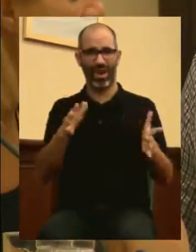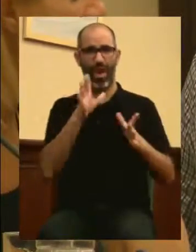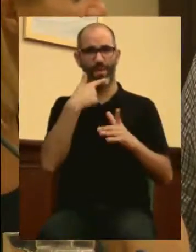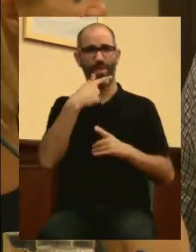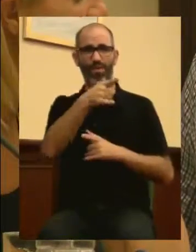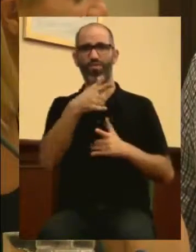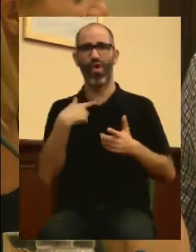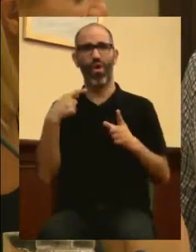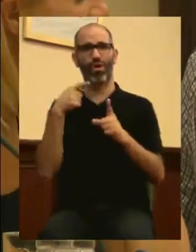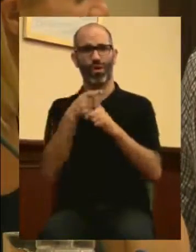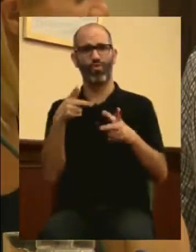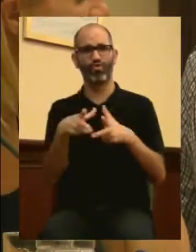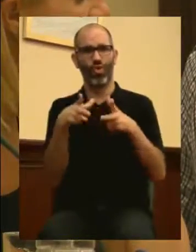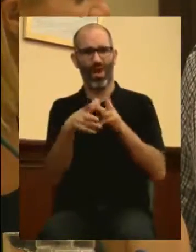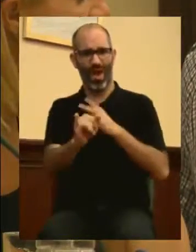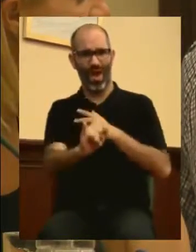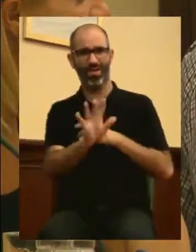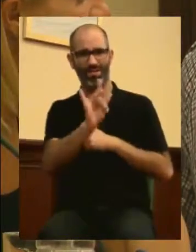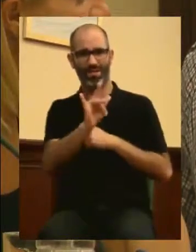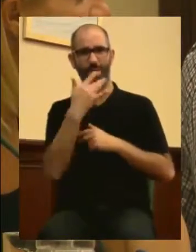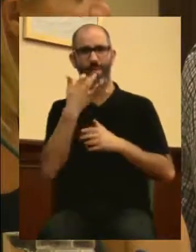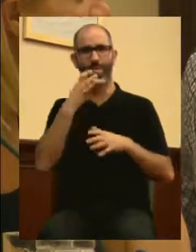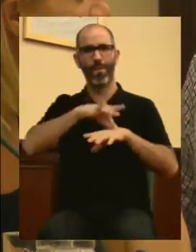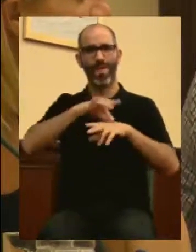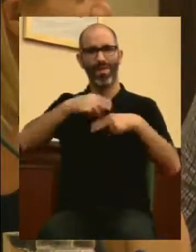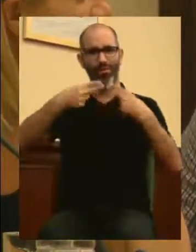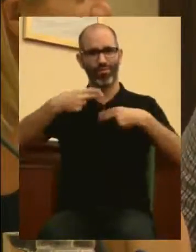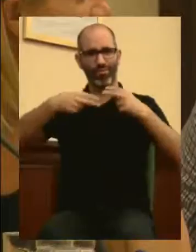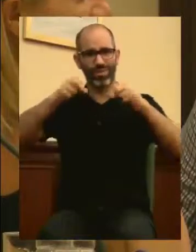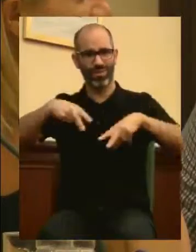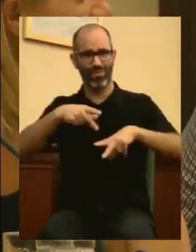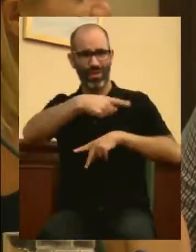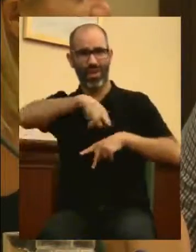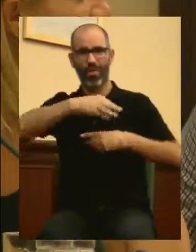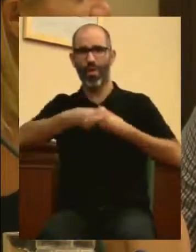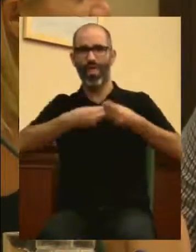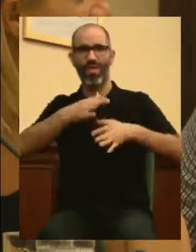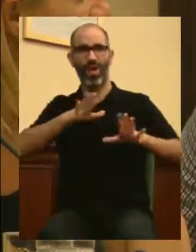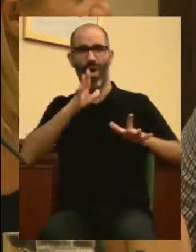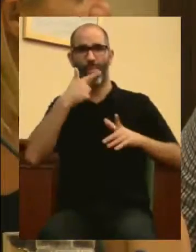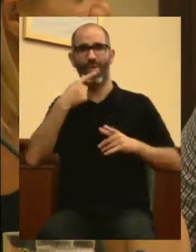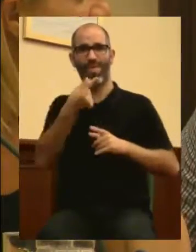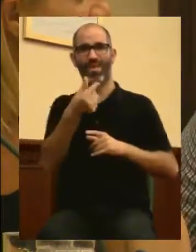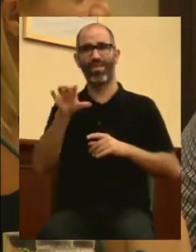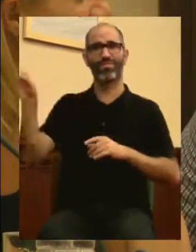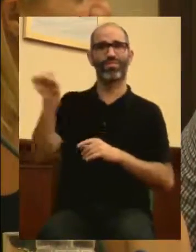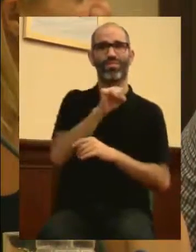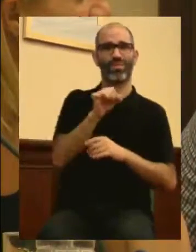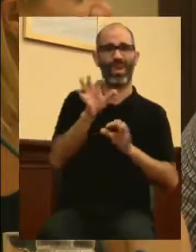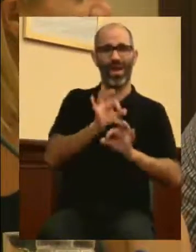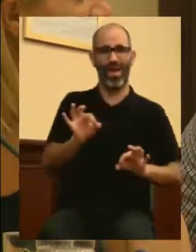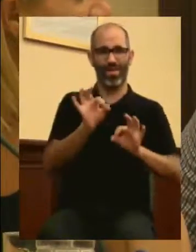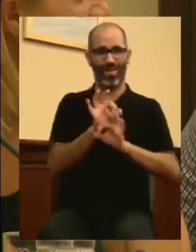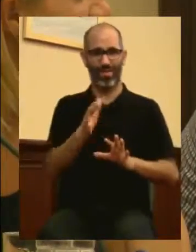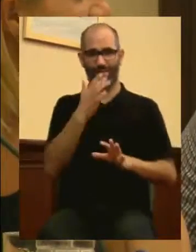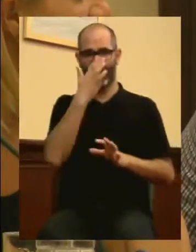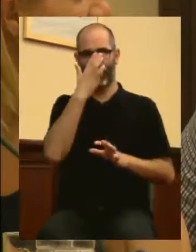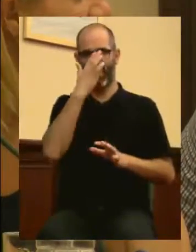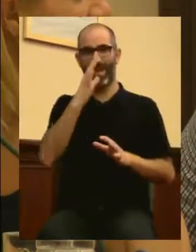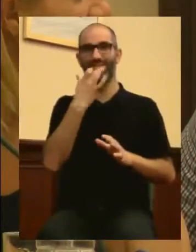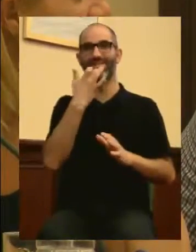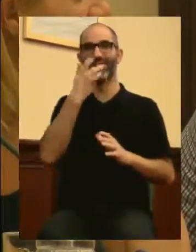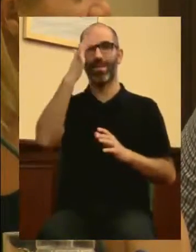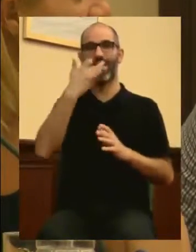función social. Señalan. Señalan quiénes son los responsables. Eso, Médicos Sin Fronteras, no lo podría hacer si dependiese de